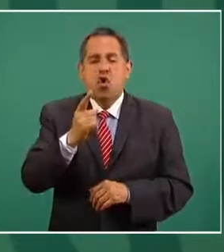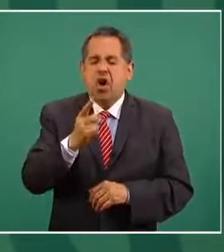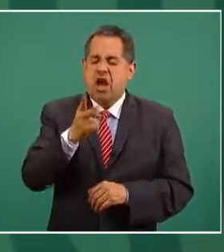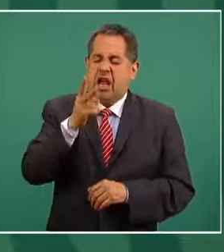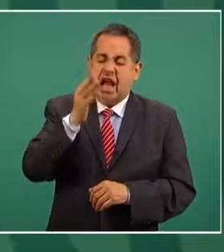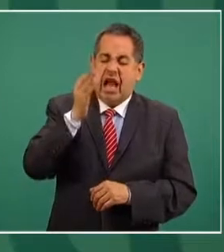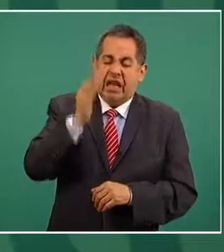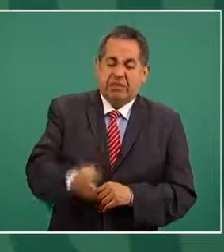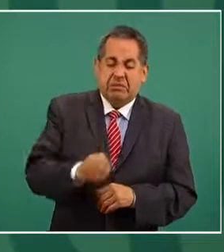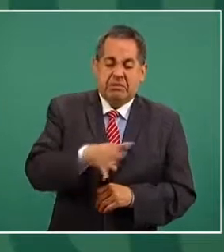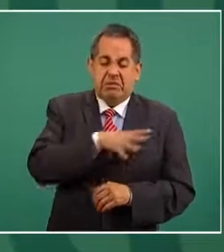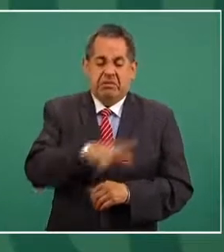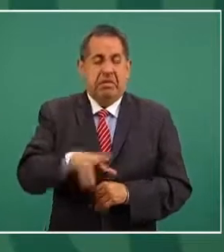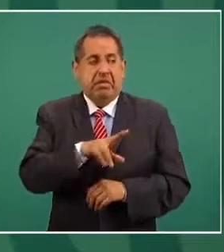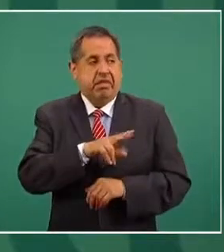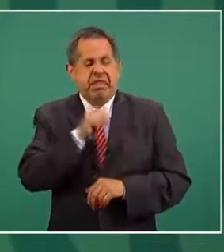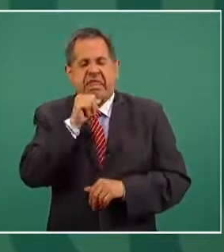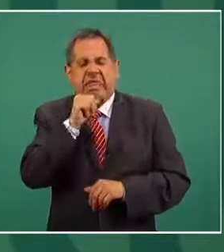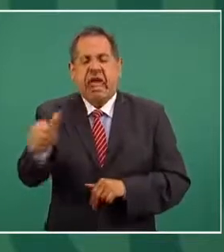intimidaciones.